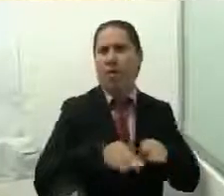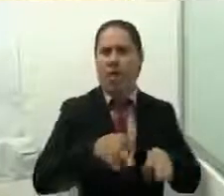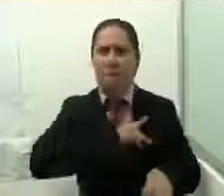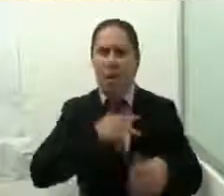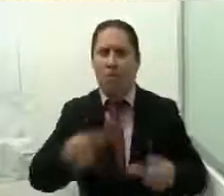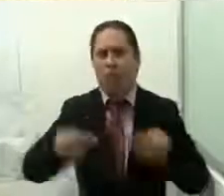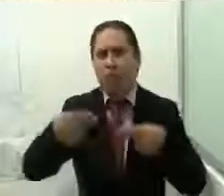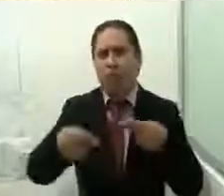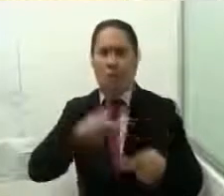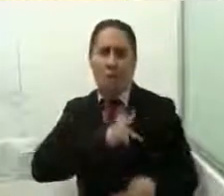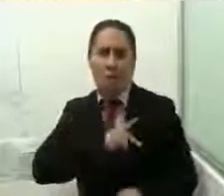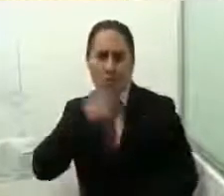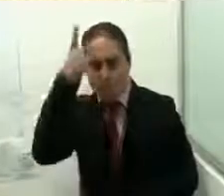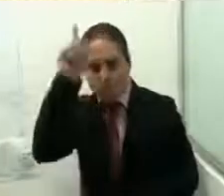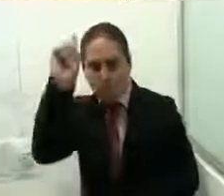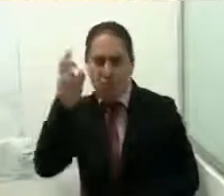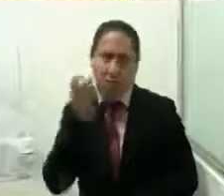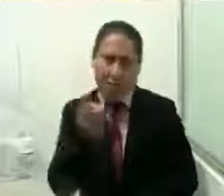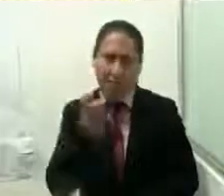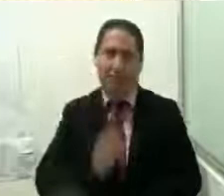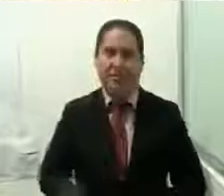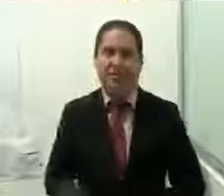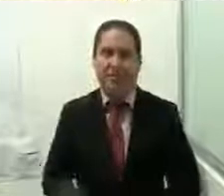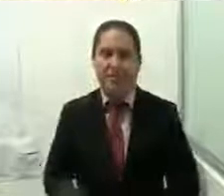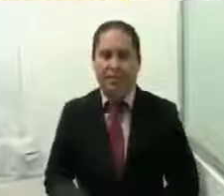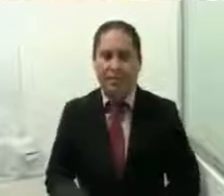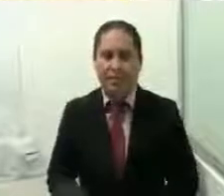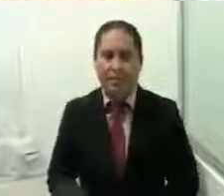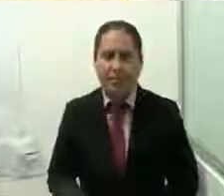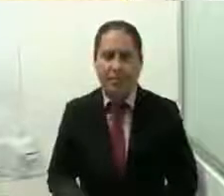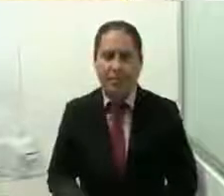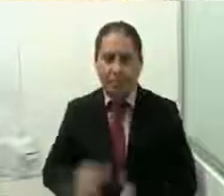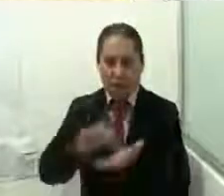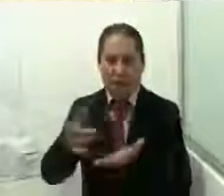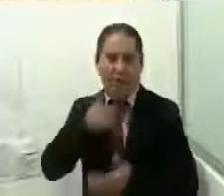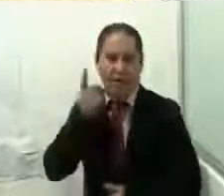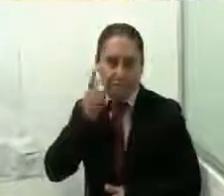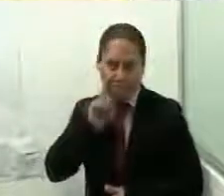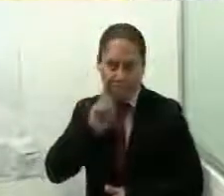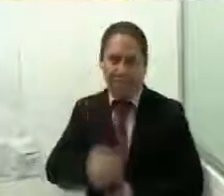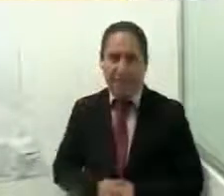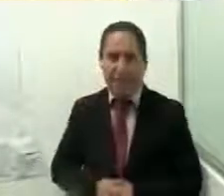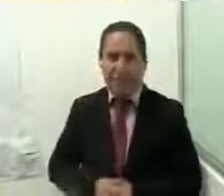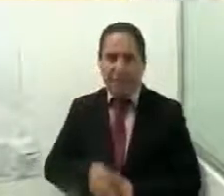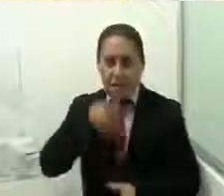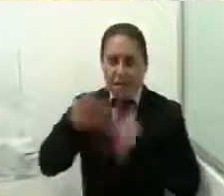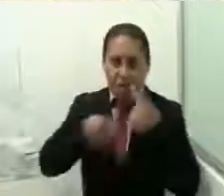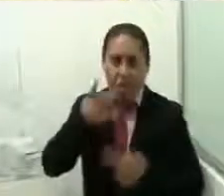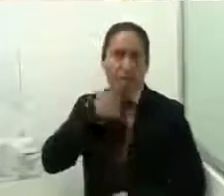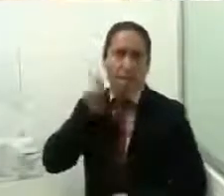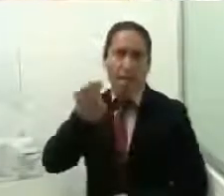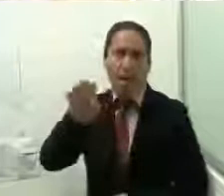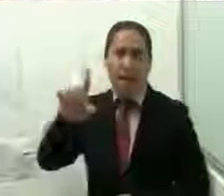independencia económica. Gracias, diputada. Tiene el uso de la palabra la ciudadana diputada Elizabeth